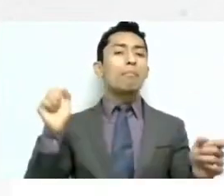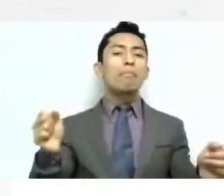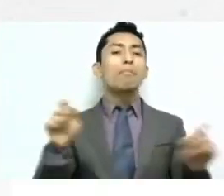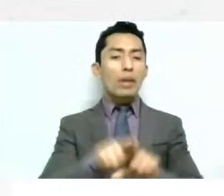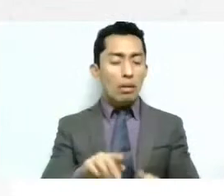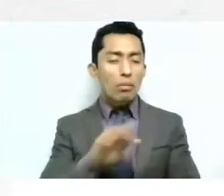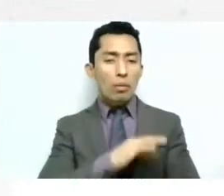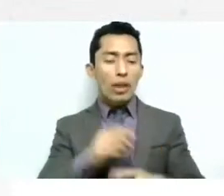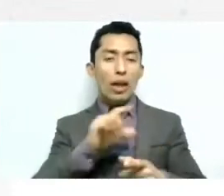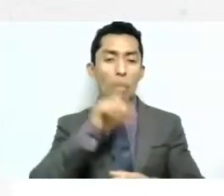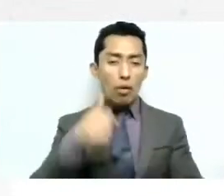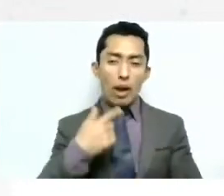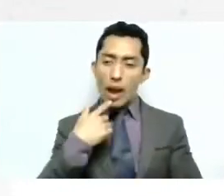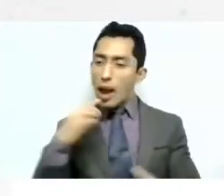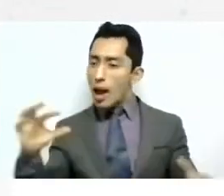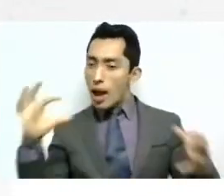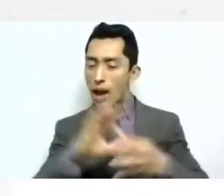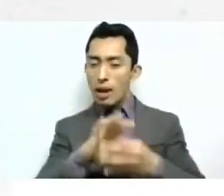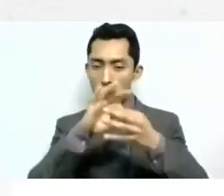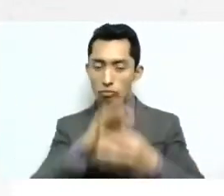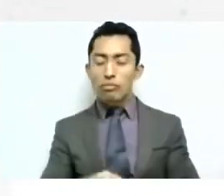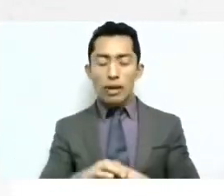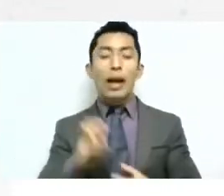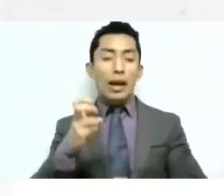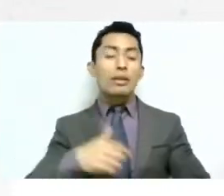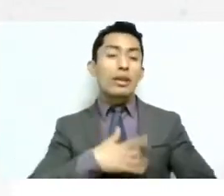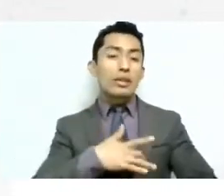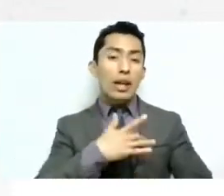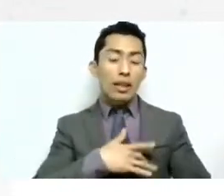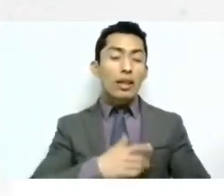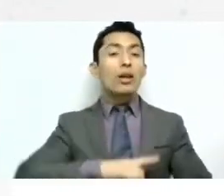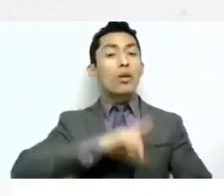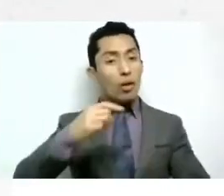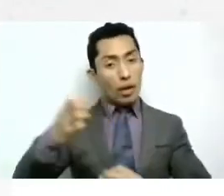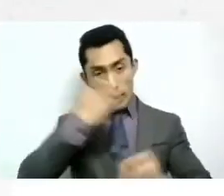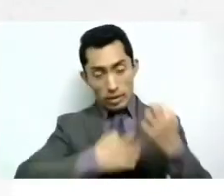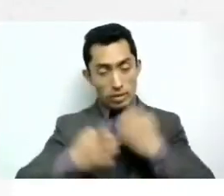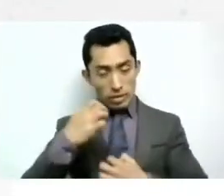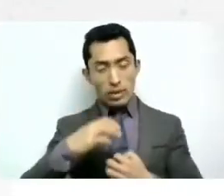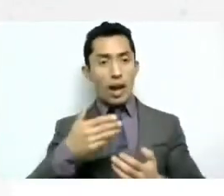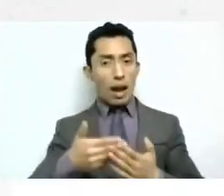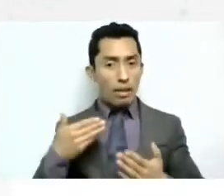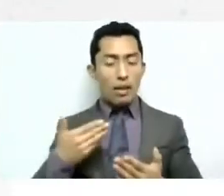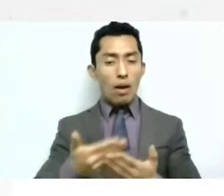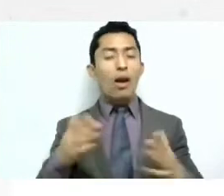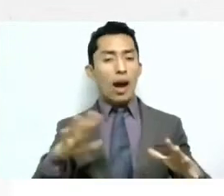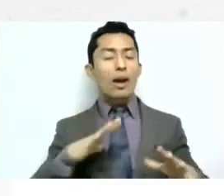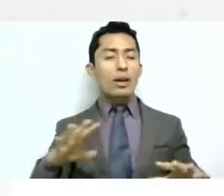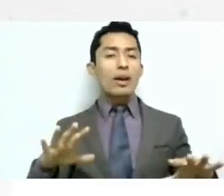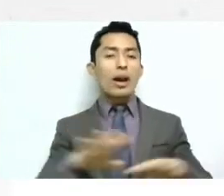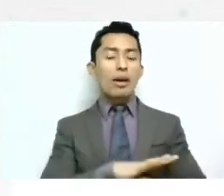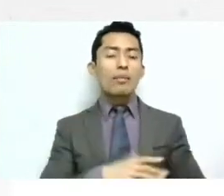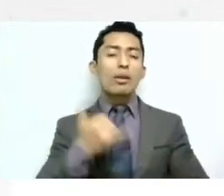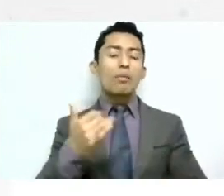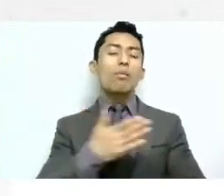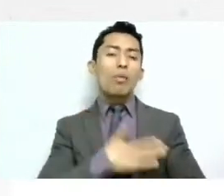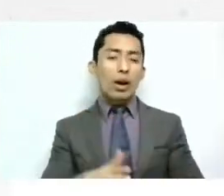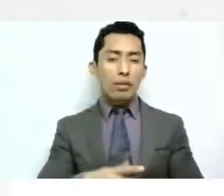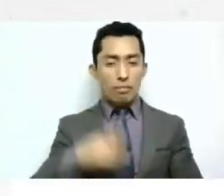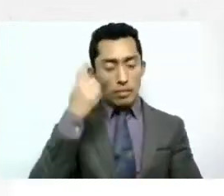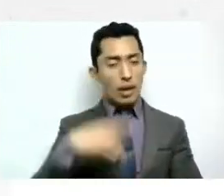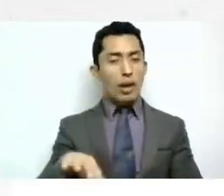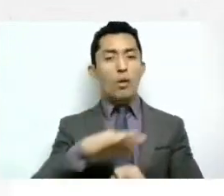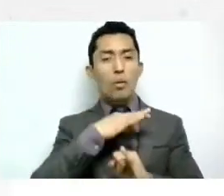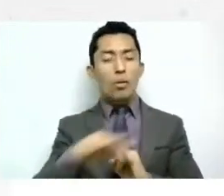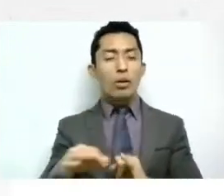te ayuda a relacionarlas y eso estaría muy y analizar la evolución que se da y bueno para concluir